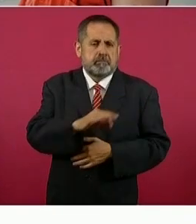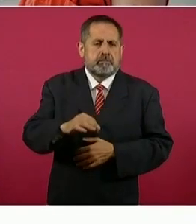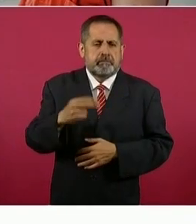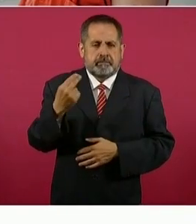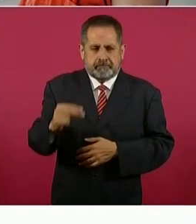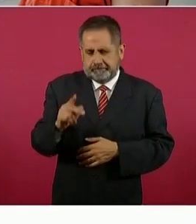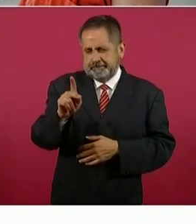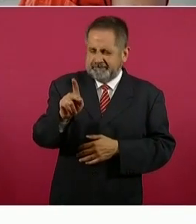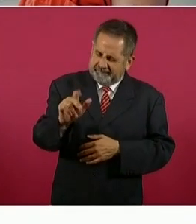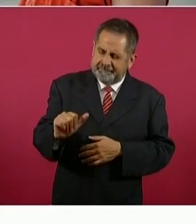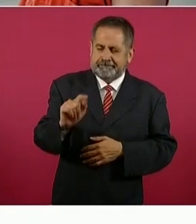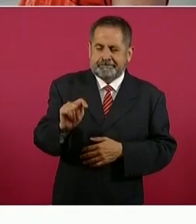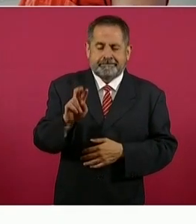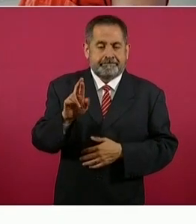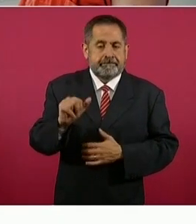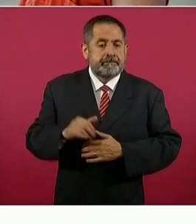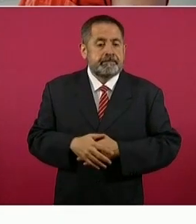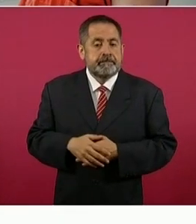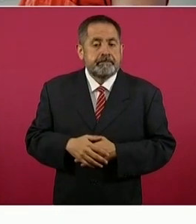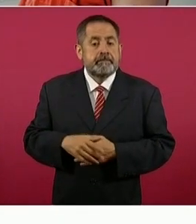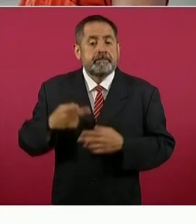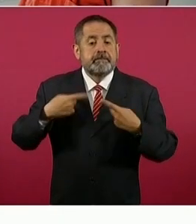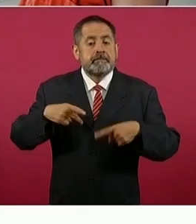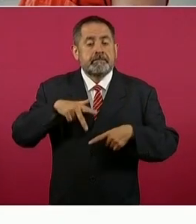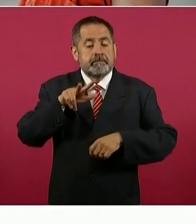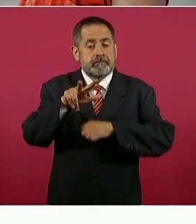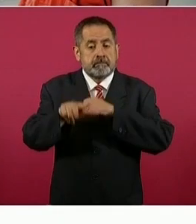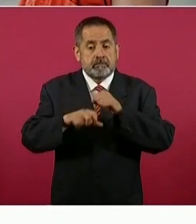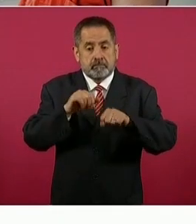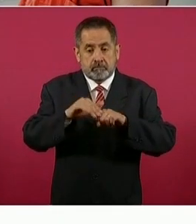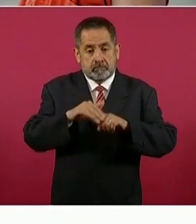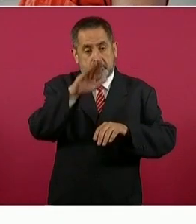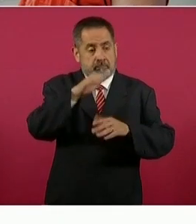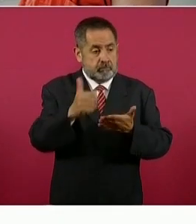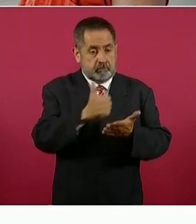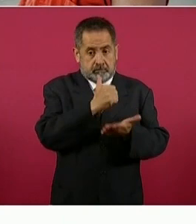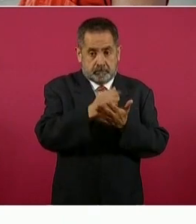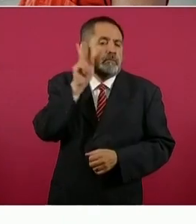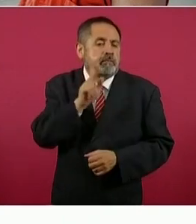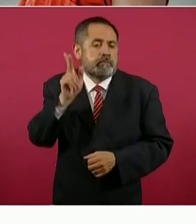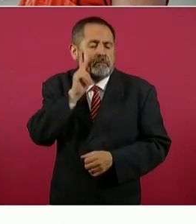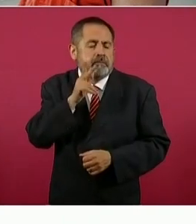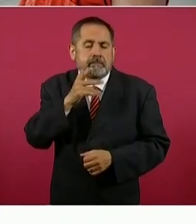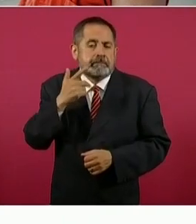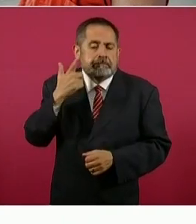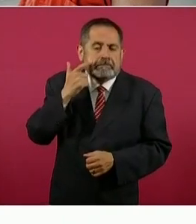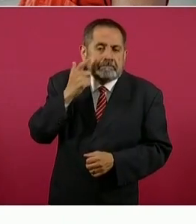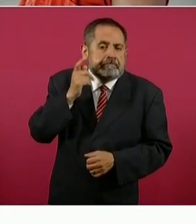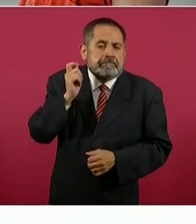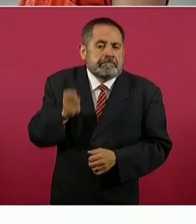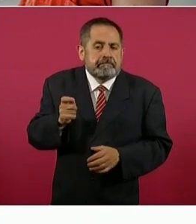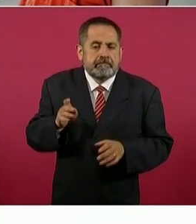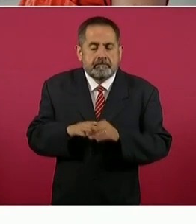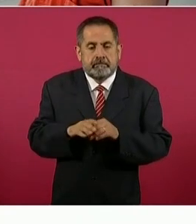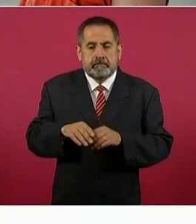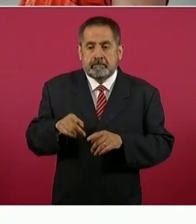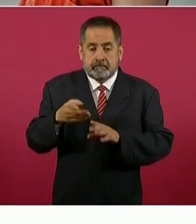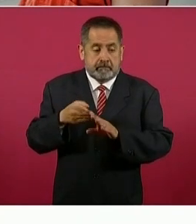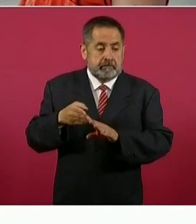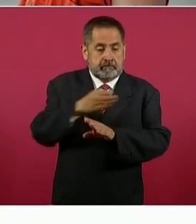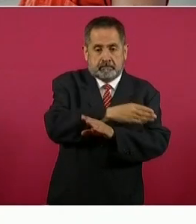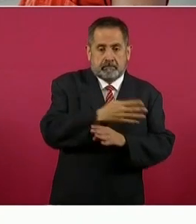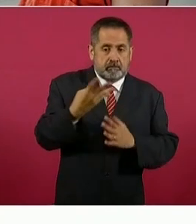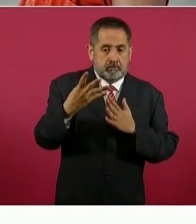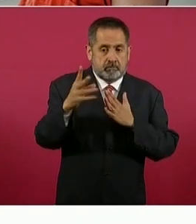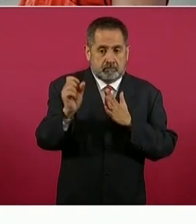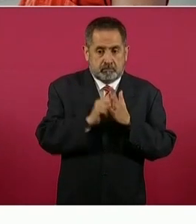Los ciudadanos mayores de edad que vivan en la Ciudad de México, en Oaxaca o en Michoacán, que hayan pasado cuatro meses a partir de